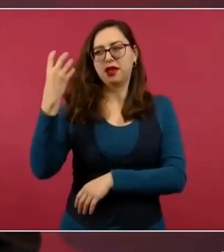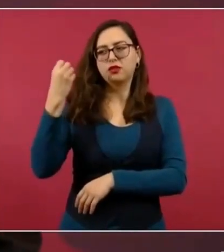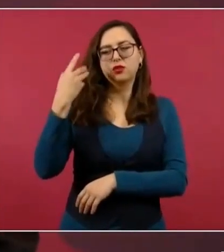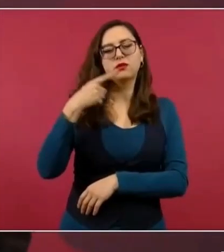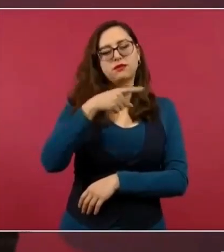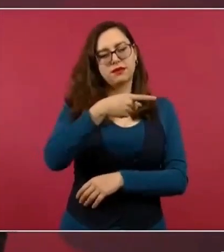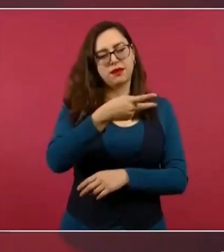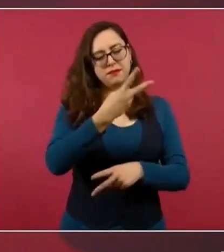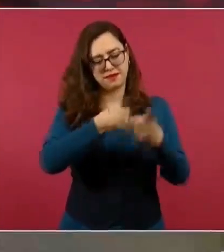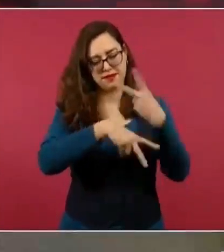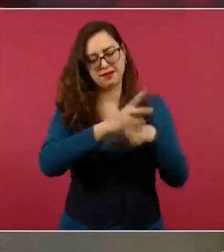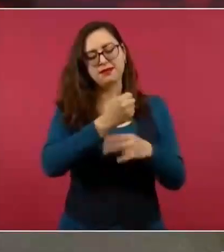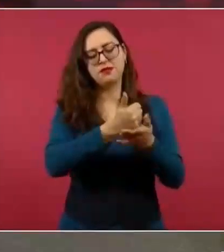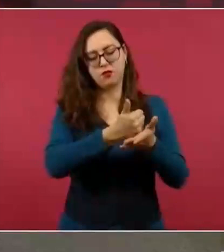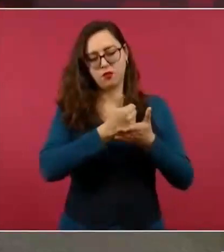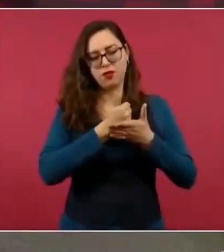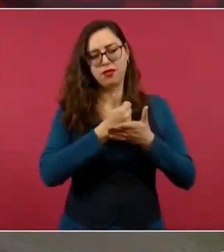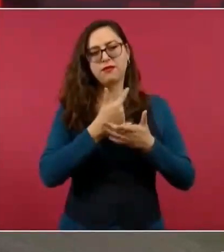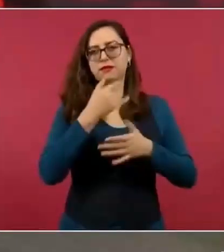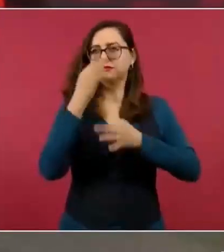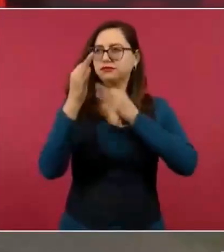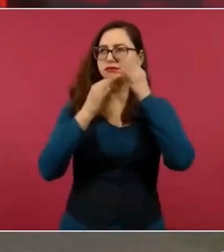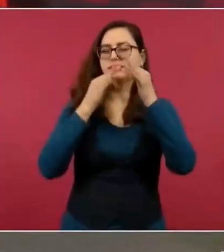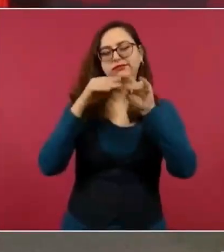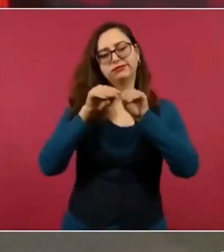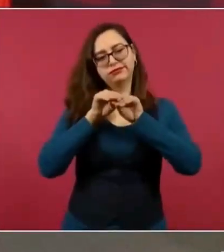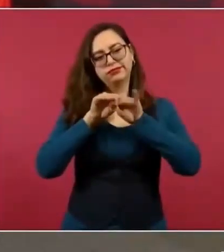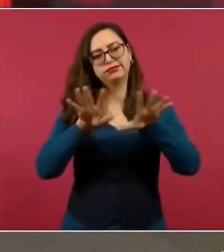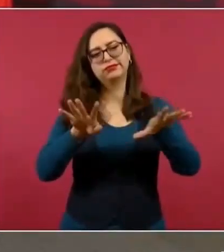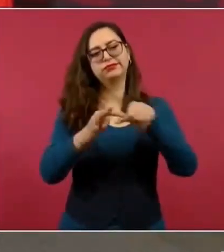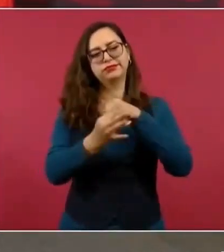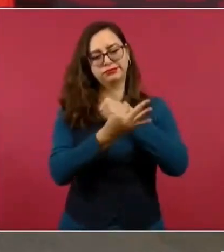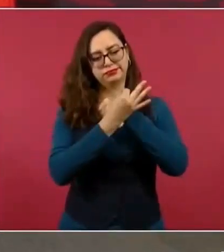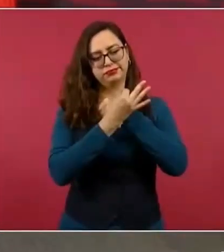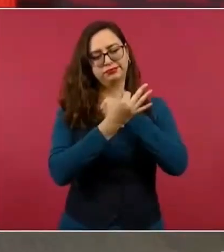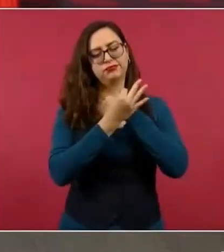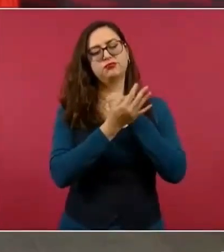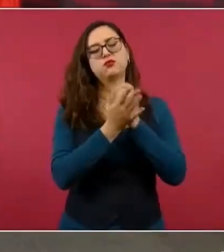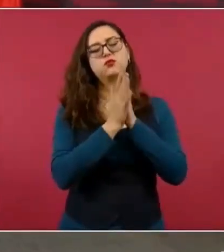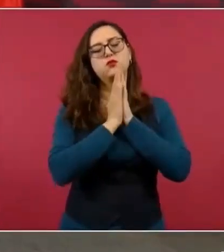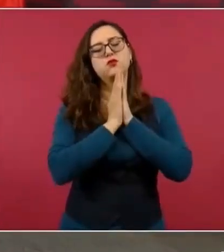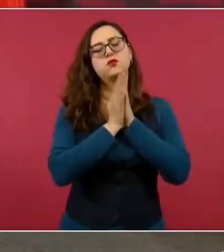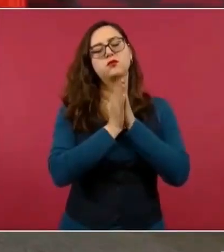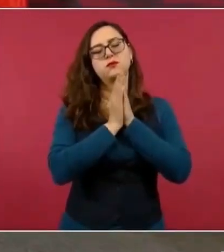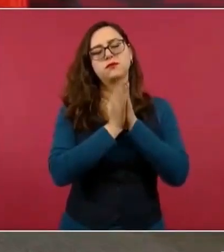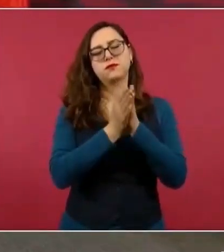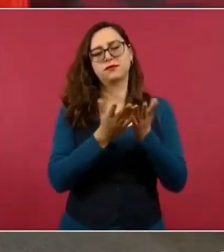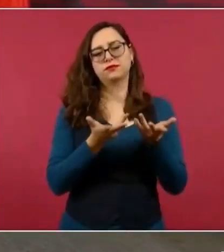Echannos la mano. Haga un reportaje bueno.